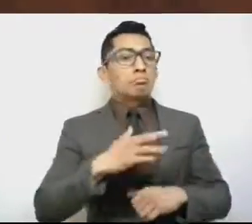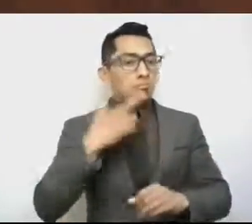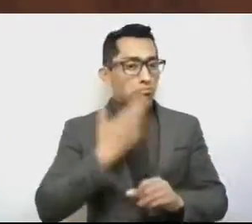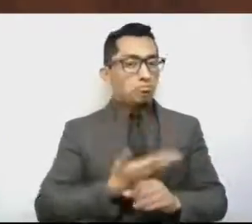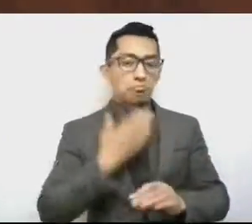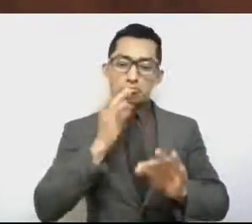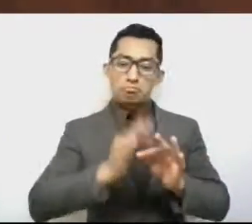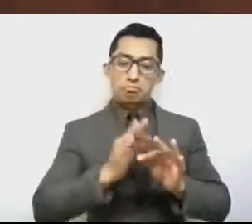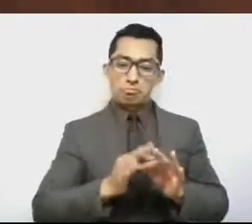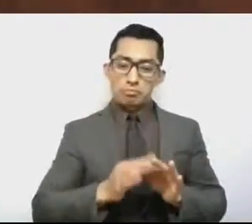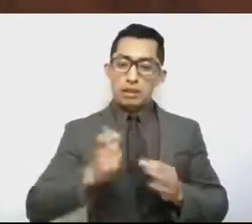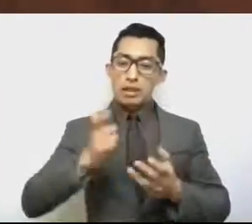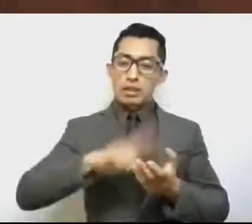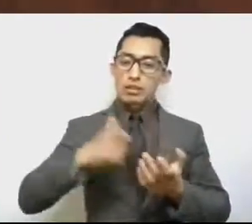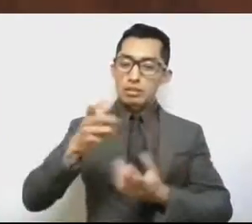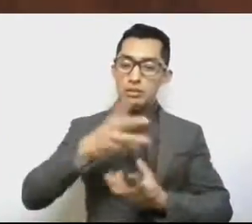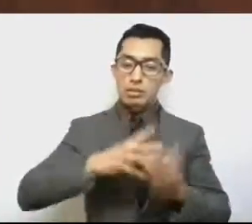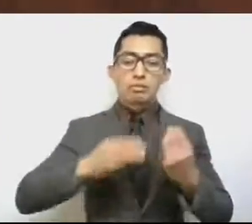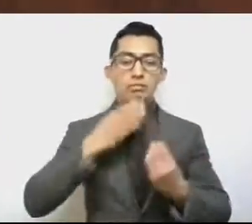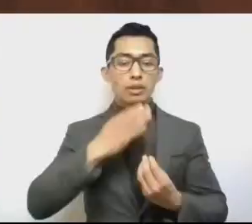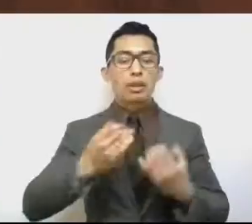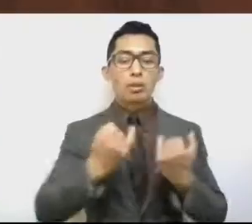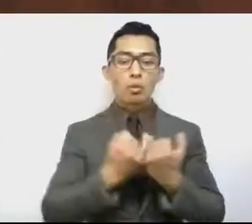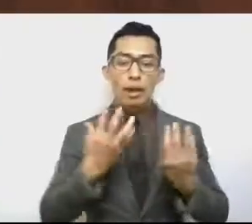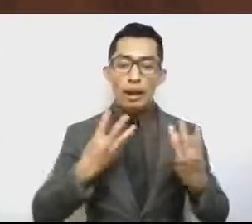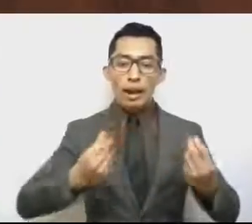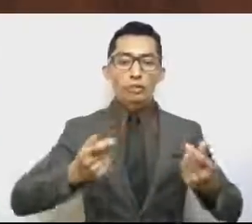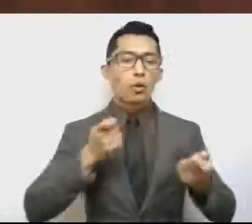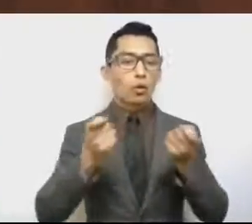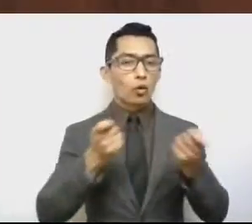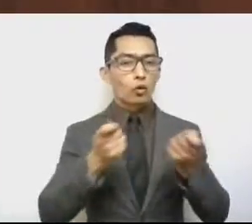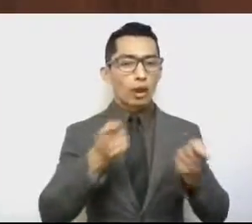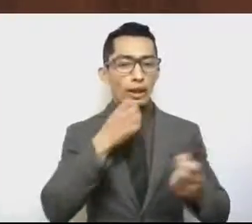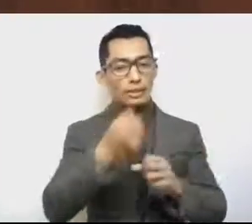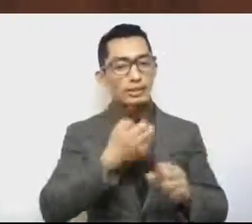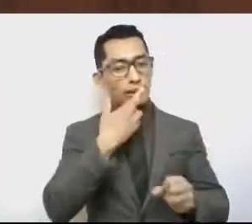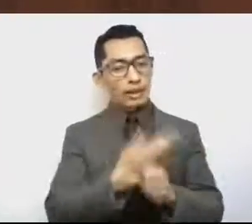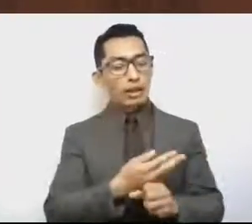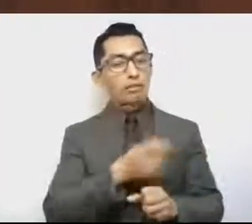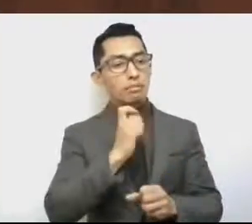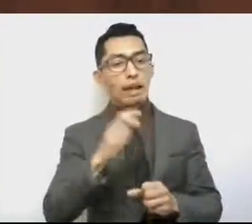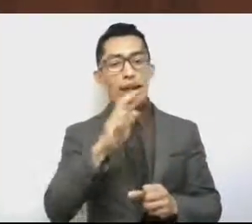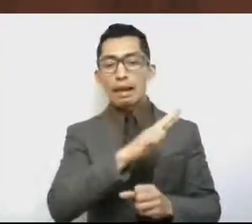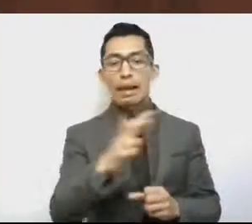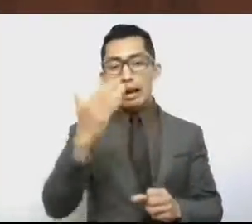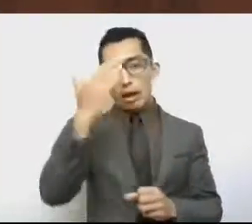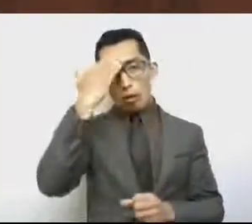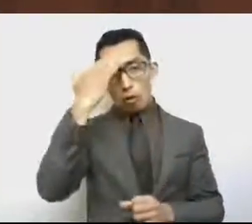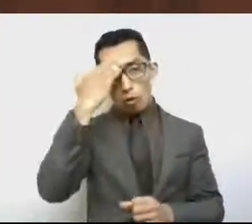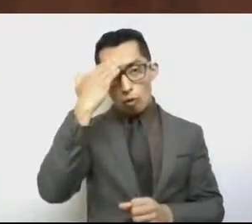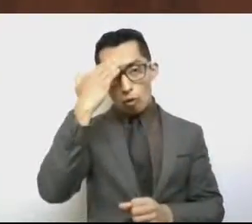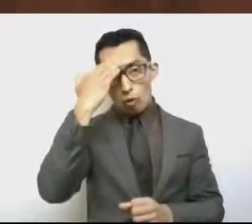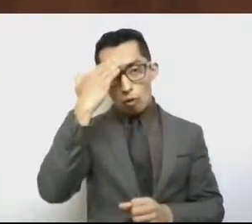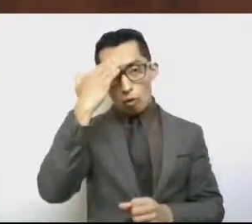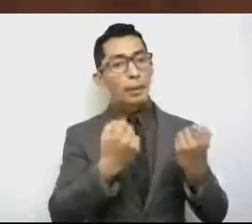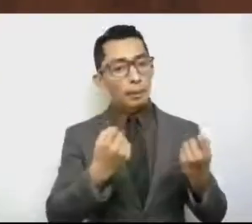finanzas públicas y la contención del gasto, señor secretario, lo cual es de reconocerse y de destacarse.